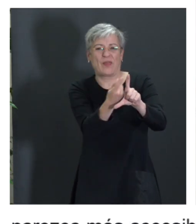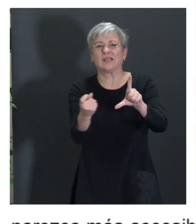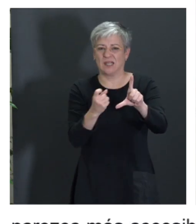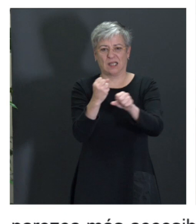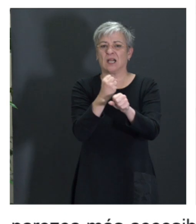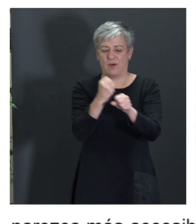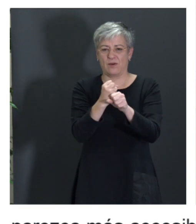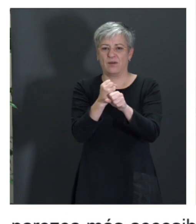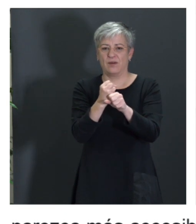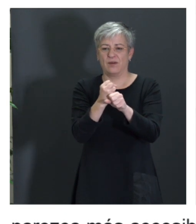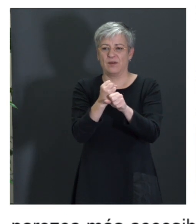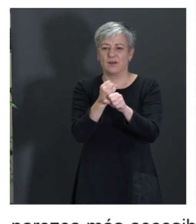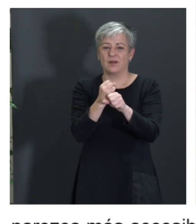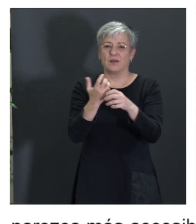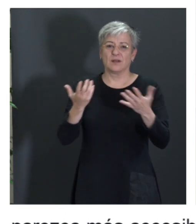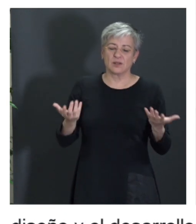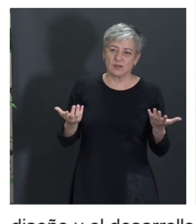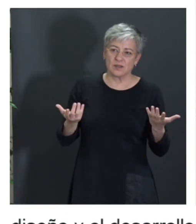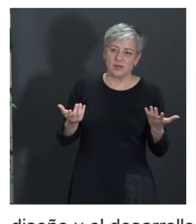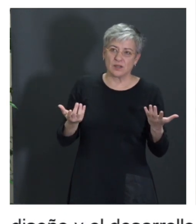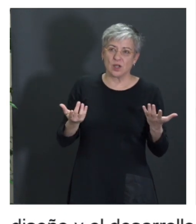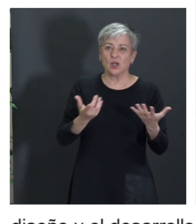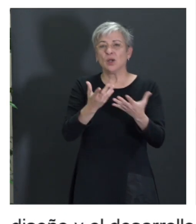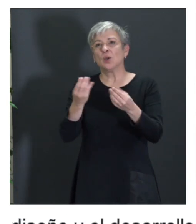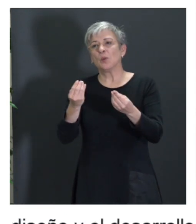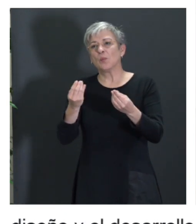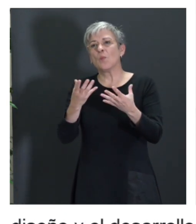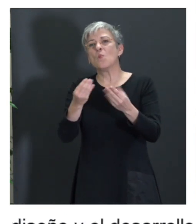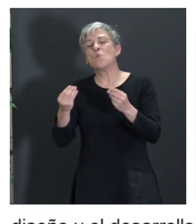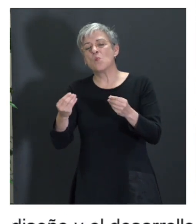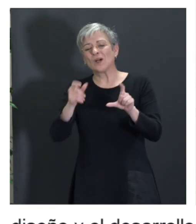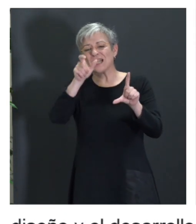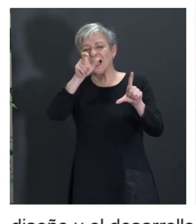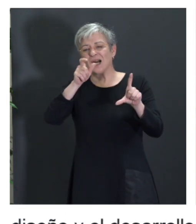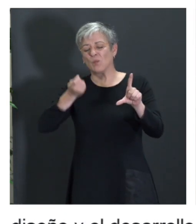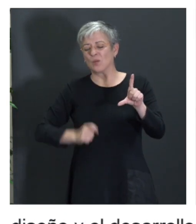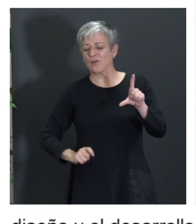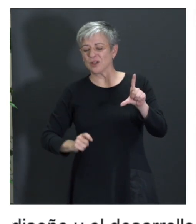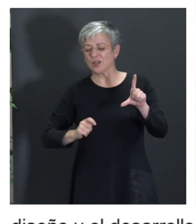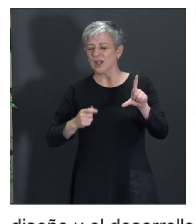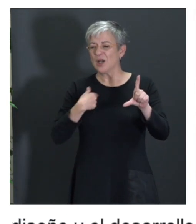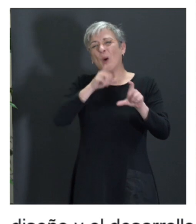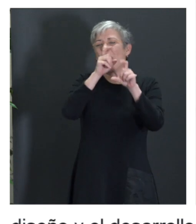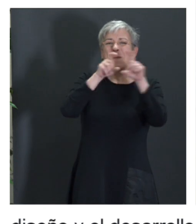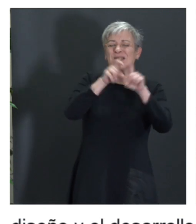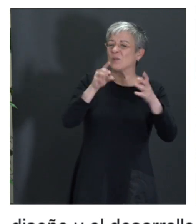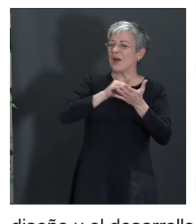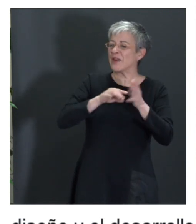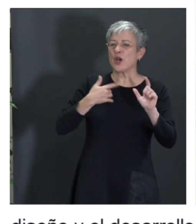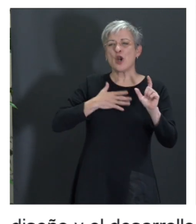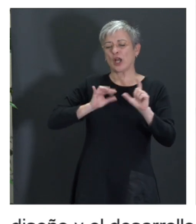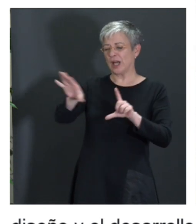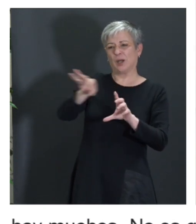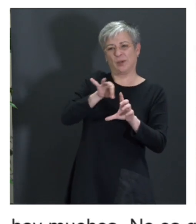no hay muchos, no es que no haya muchos profesionales, pero hay mucha gente que no está dispuesta a contar con esos profesionales. Y además hay que